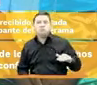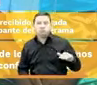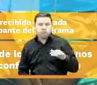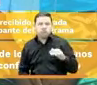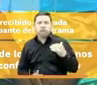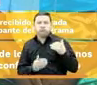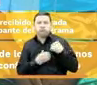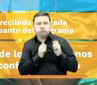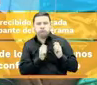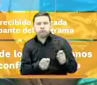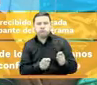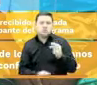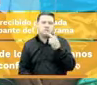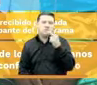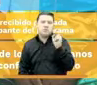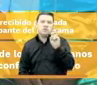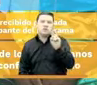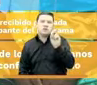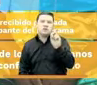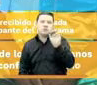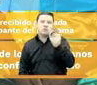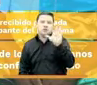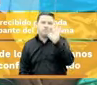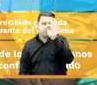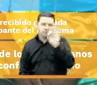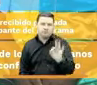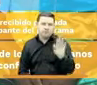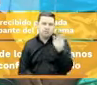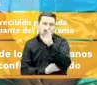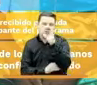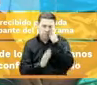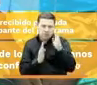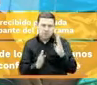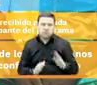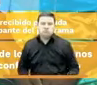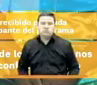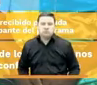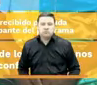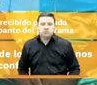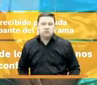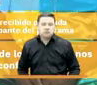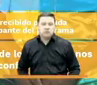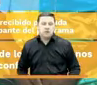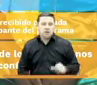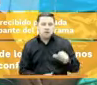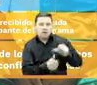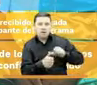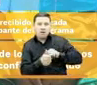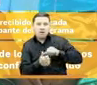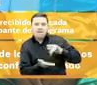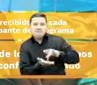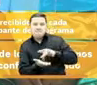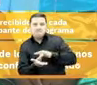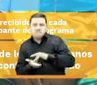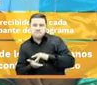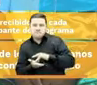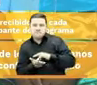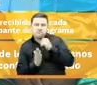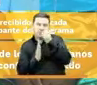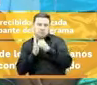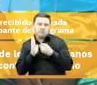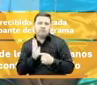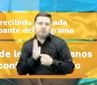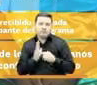corresponde al 20.5% de los colombianos atendidos. Cada uno de los participantes del programa